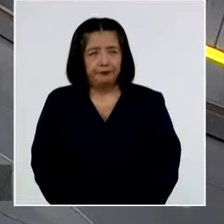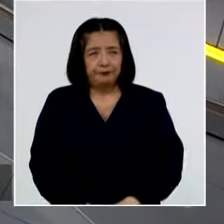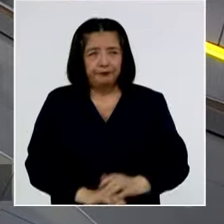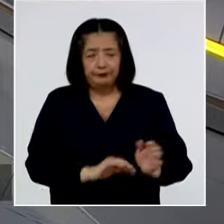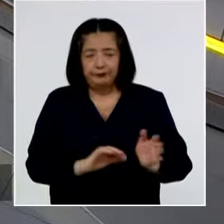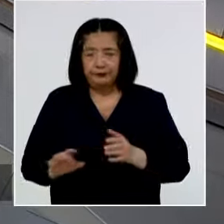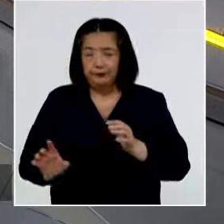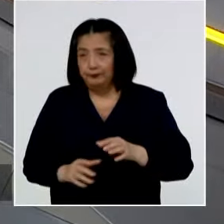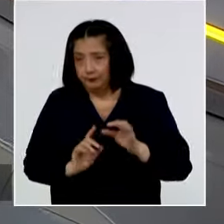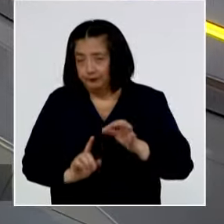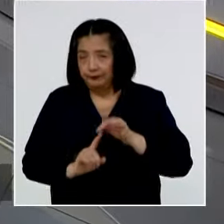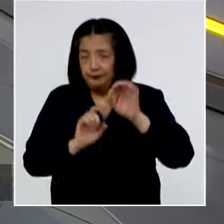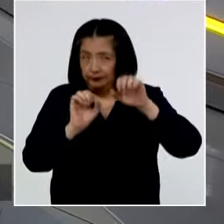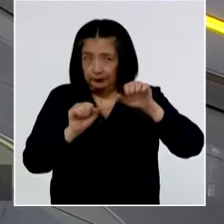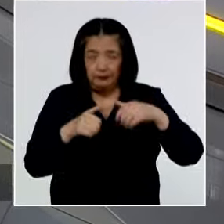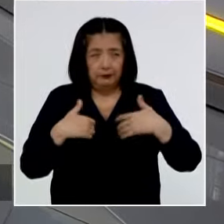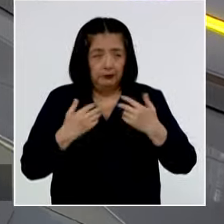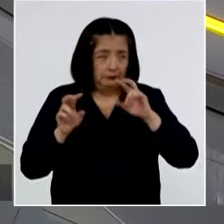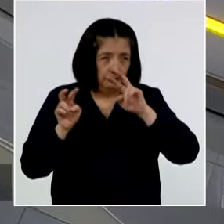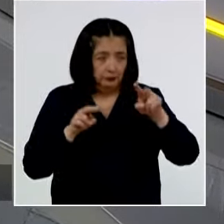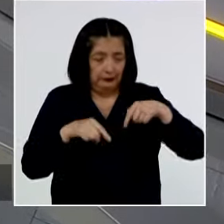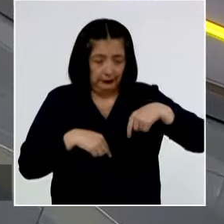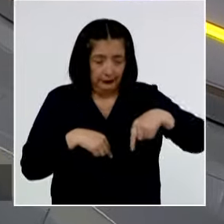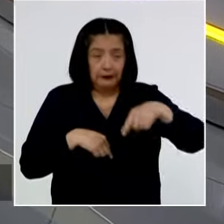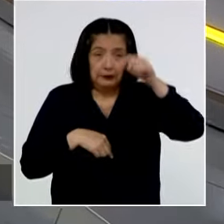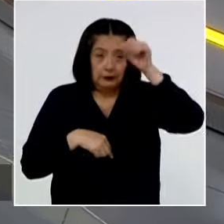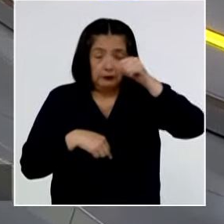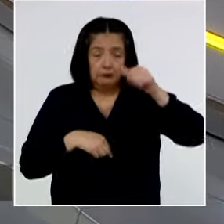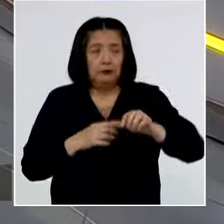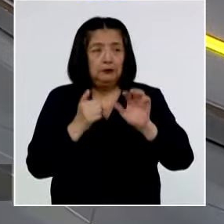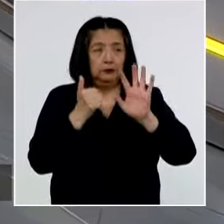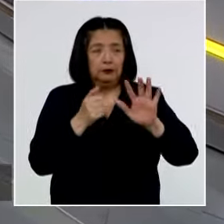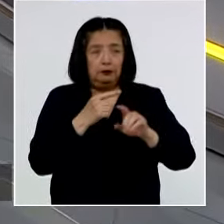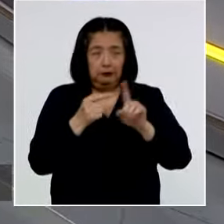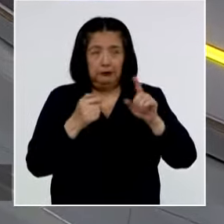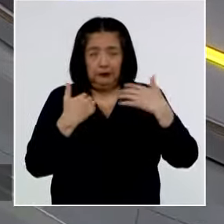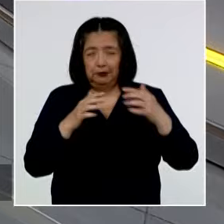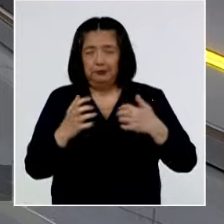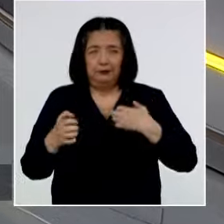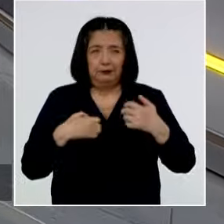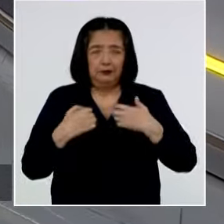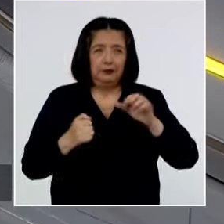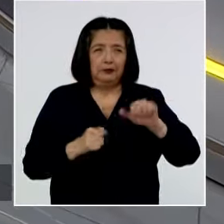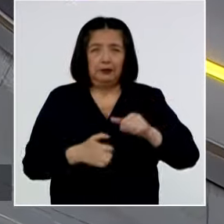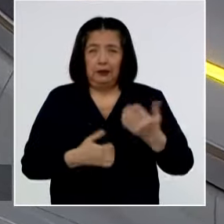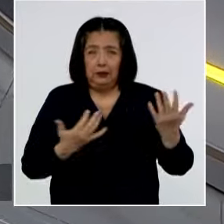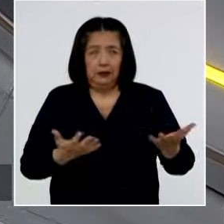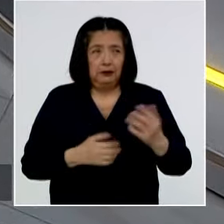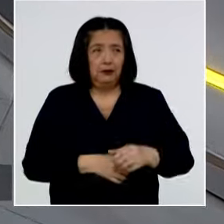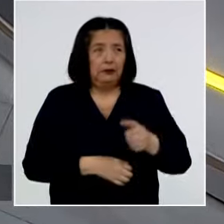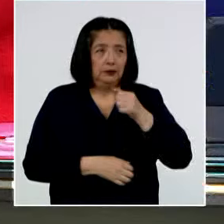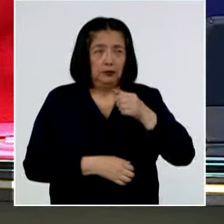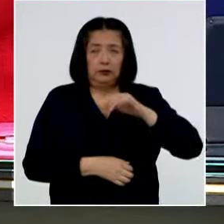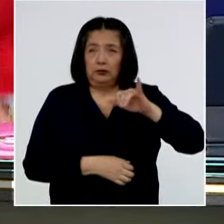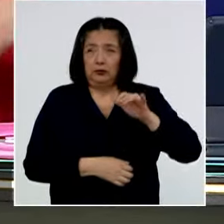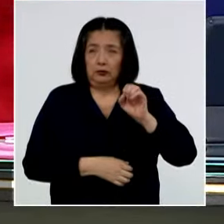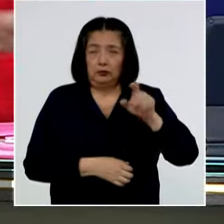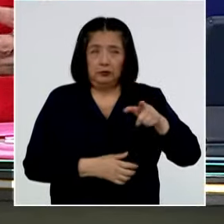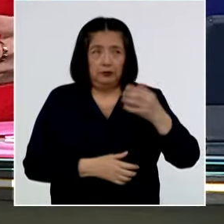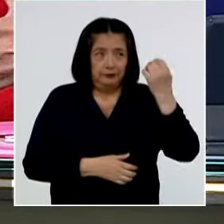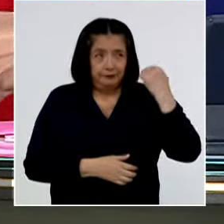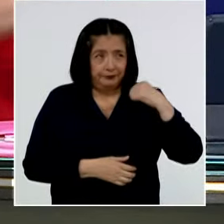Un especial que vamos a poder ver desde este domingo a las 6 y 30 y estamos muy emocionados, estamos con José Vázquez que ha